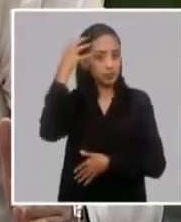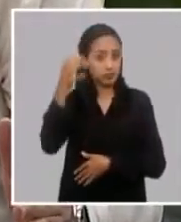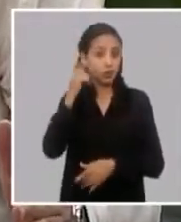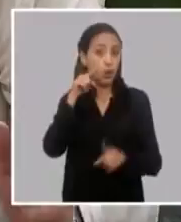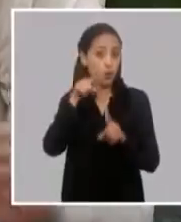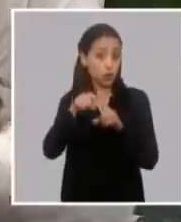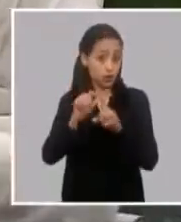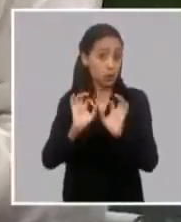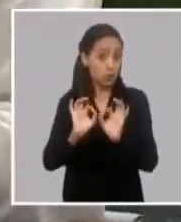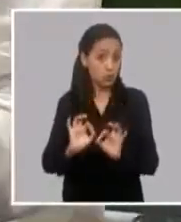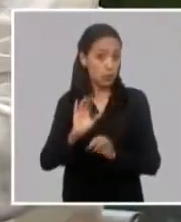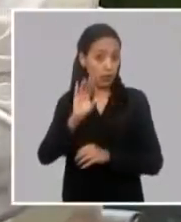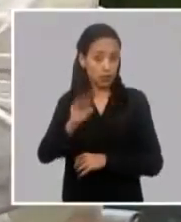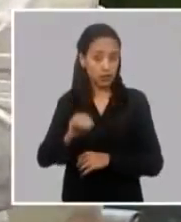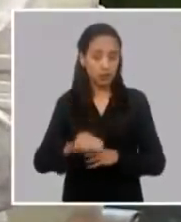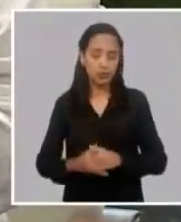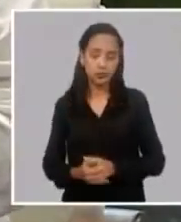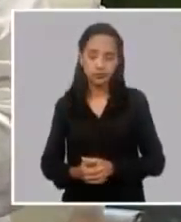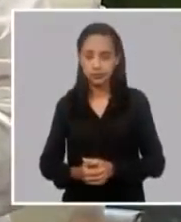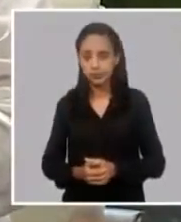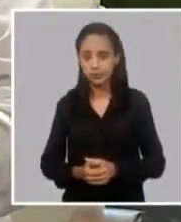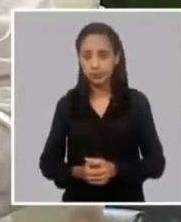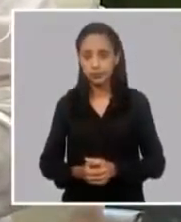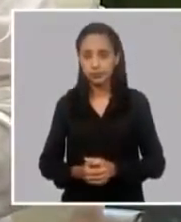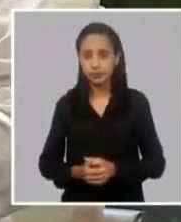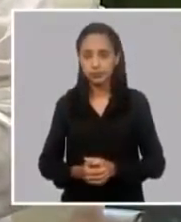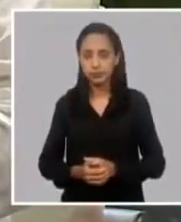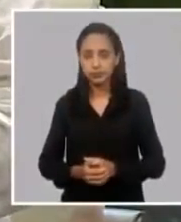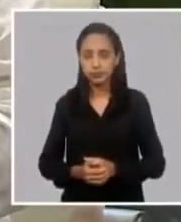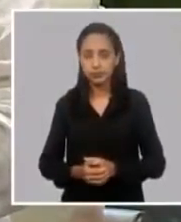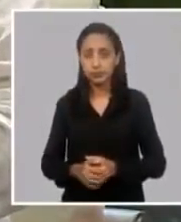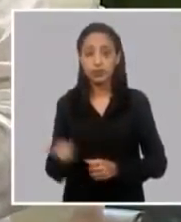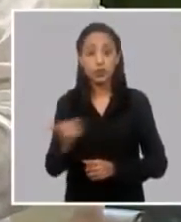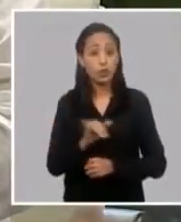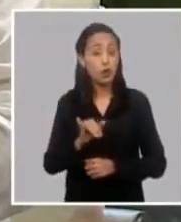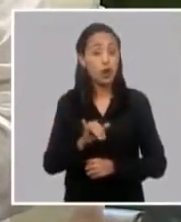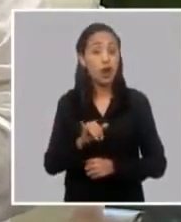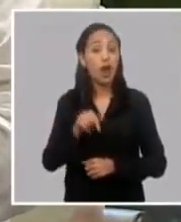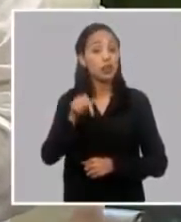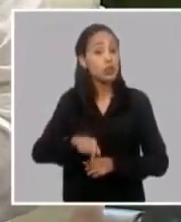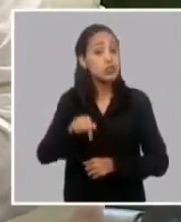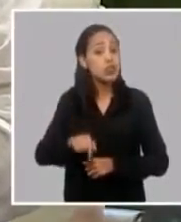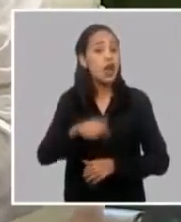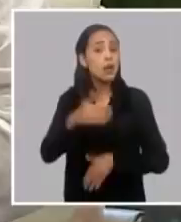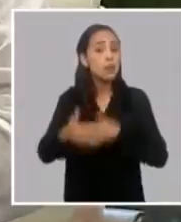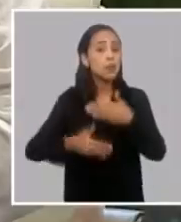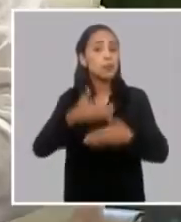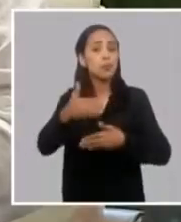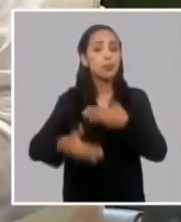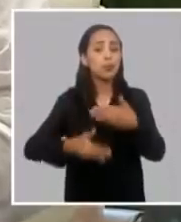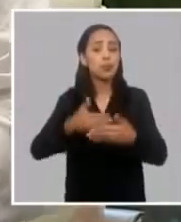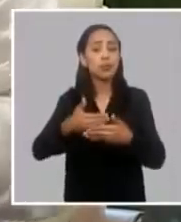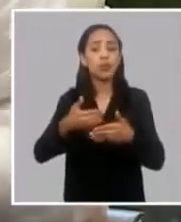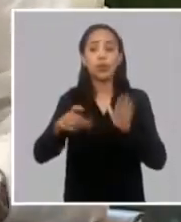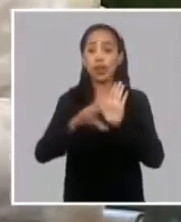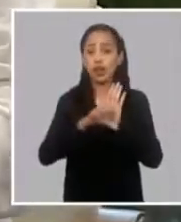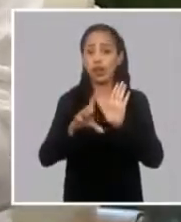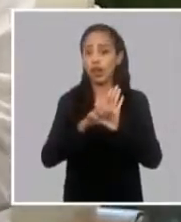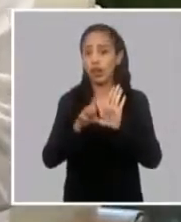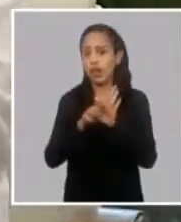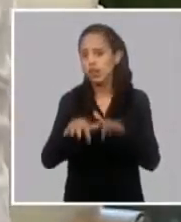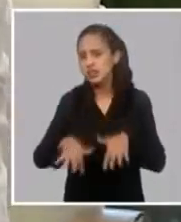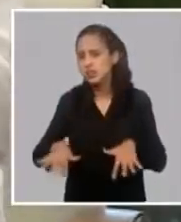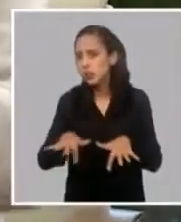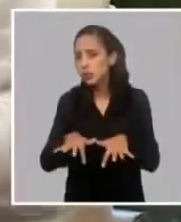objetivo que planteamos y también voy a actualizar en qué situación se encuentra el proceso de elaboración ya de las normas jurídicas de